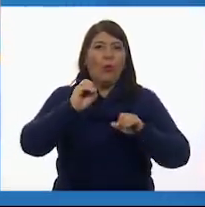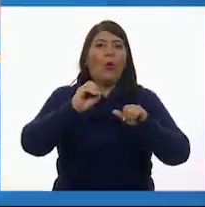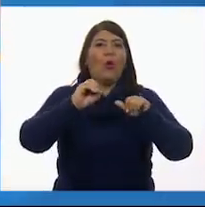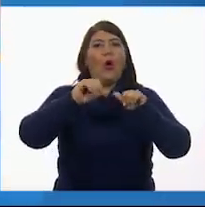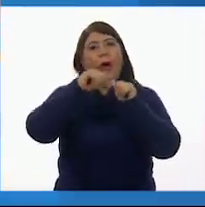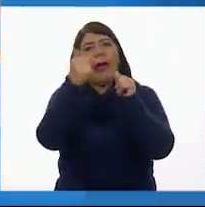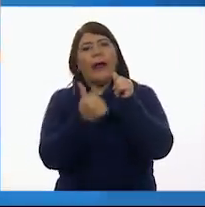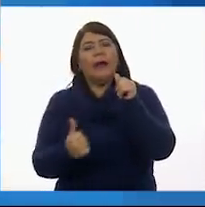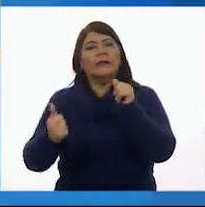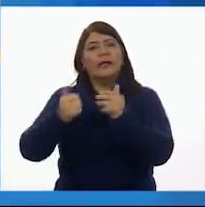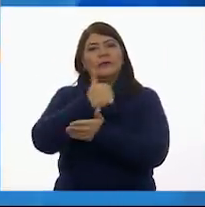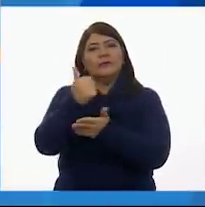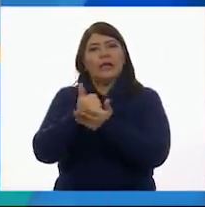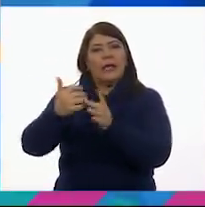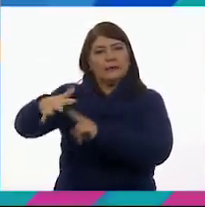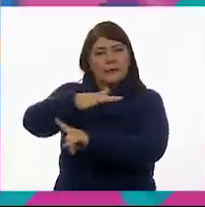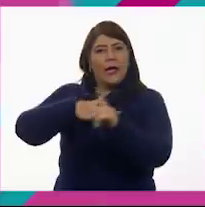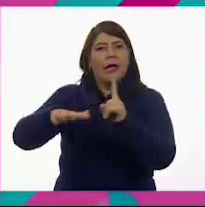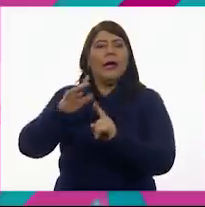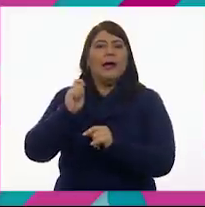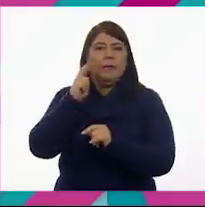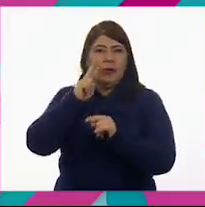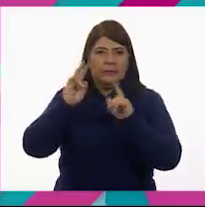entra el stencil.